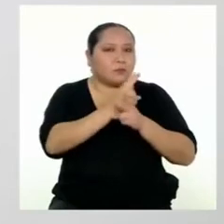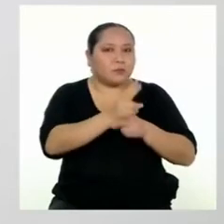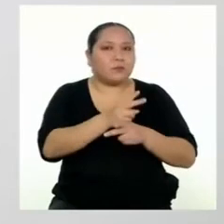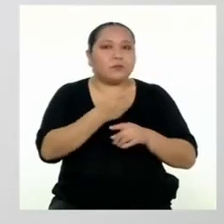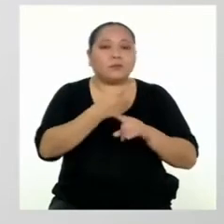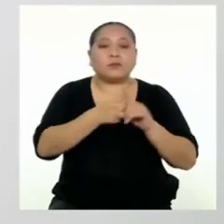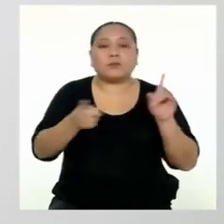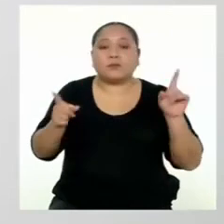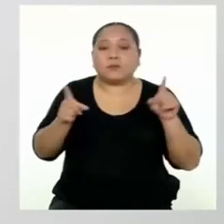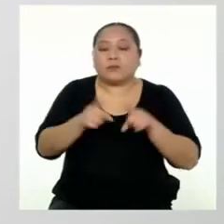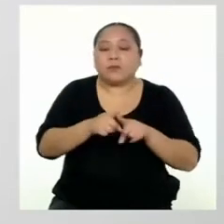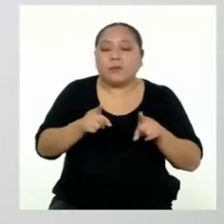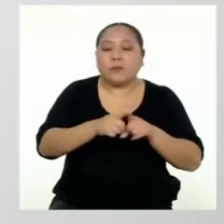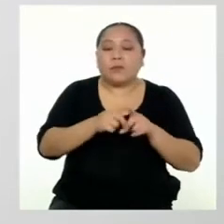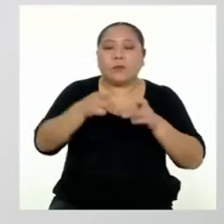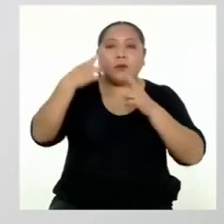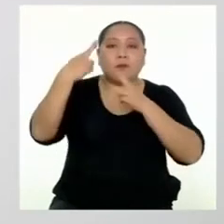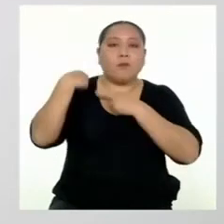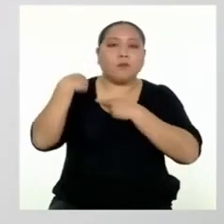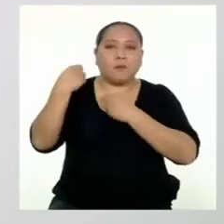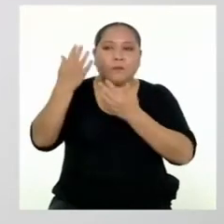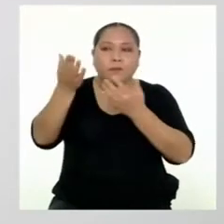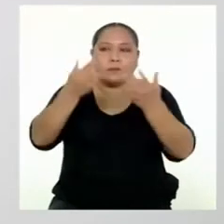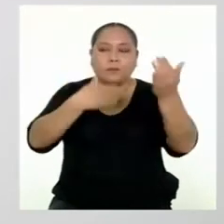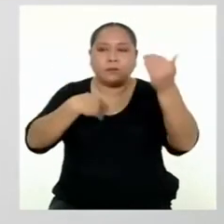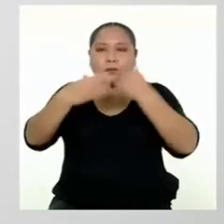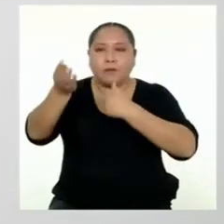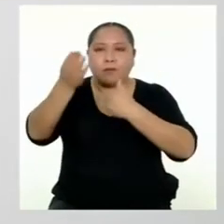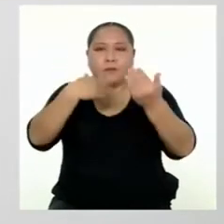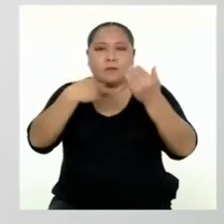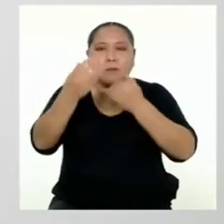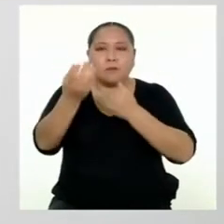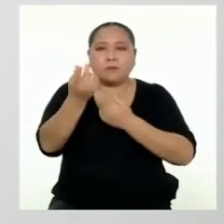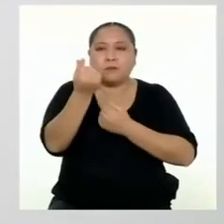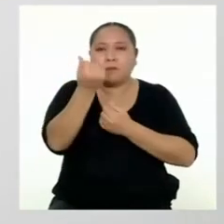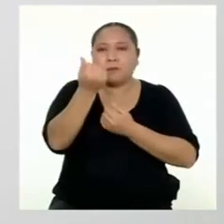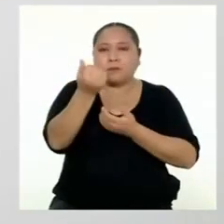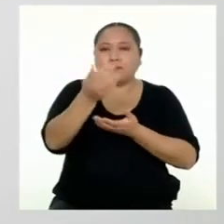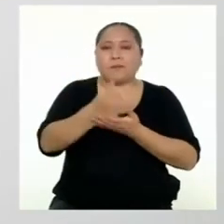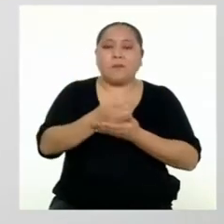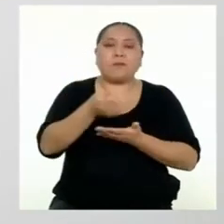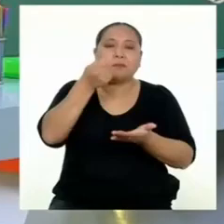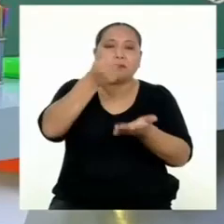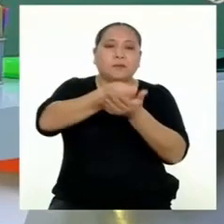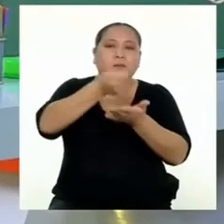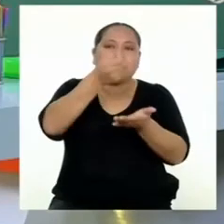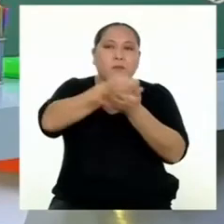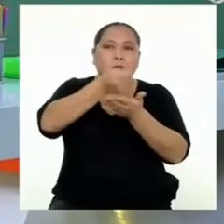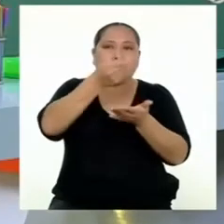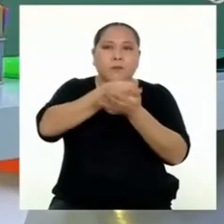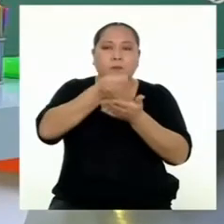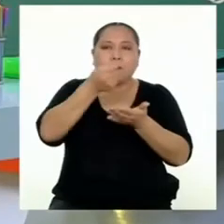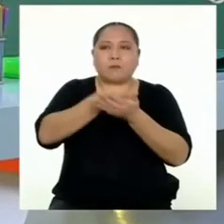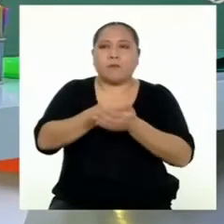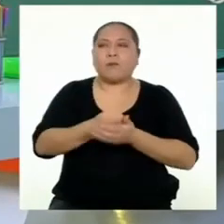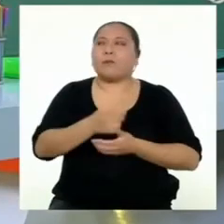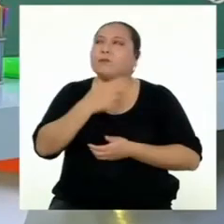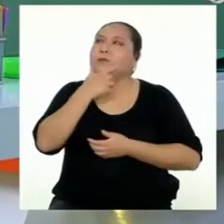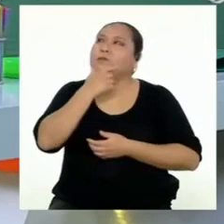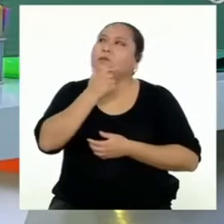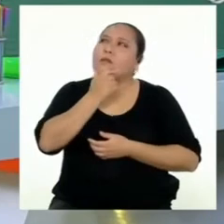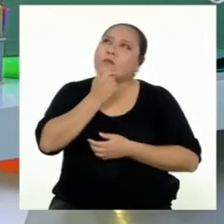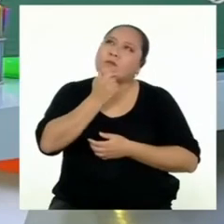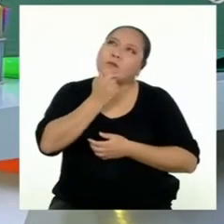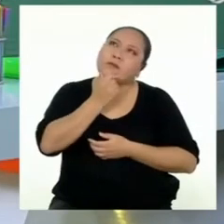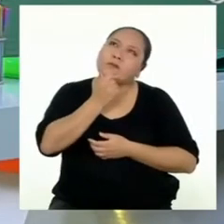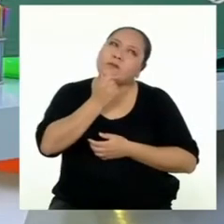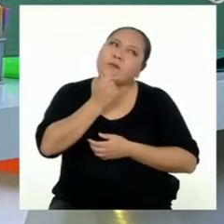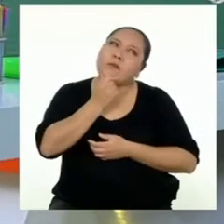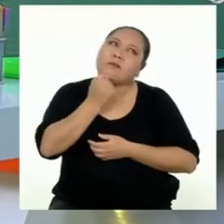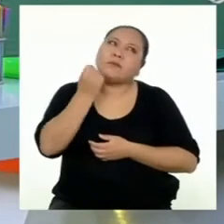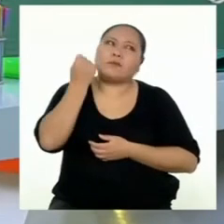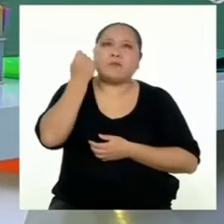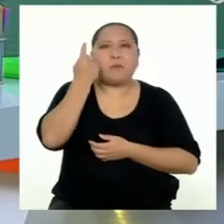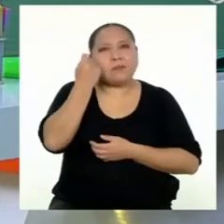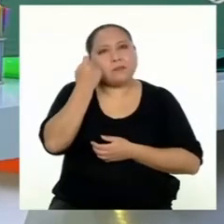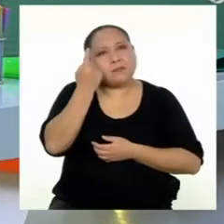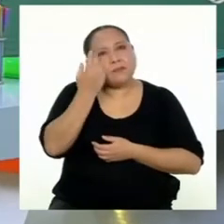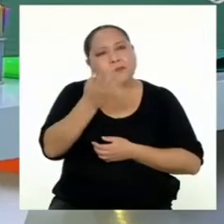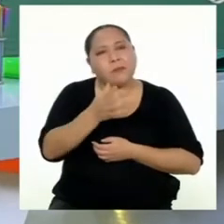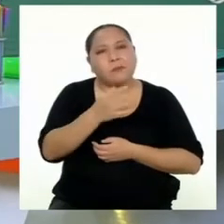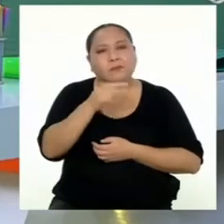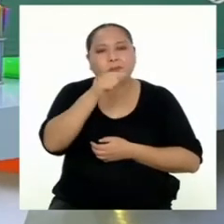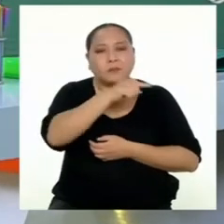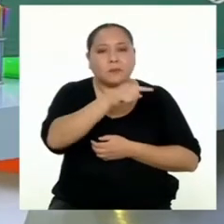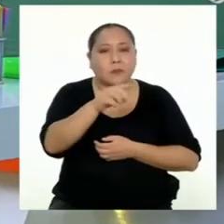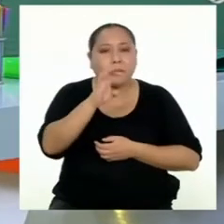también se encargan de captar fondos en forma de depósitos. ¡Ah! Creo que ya estoy entendiendo.